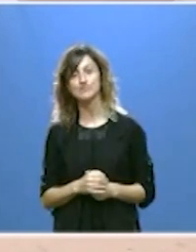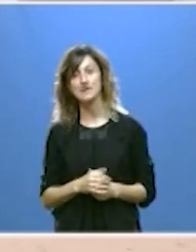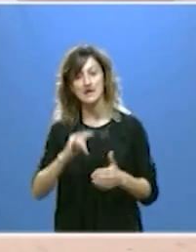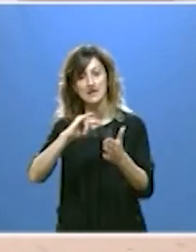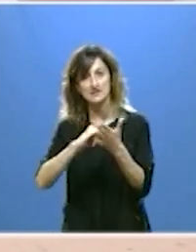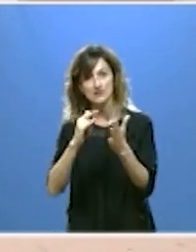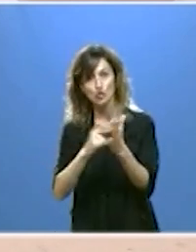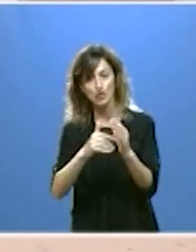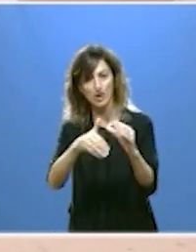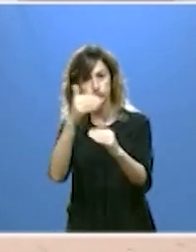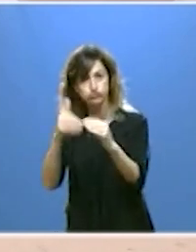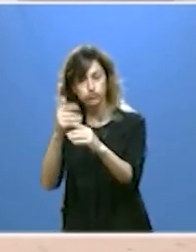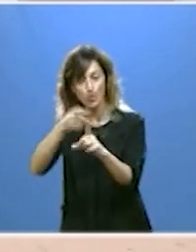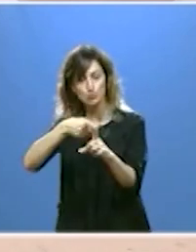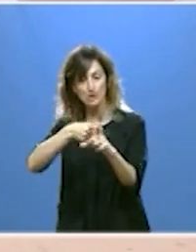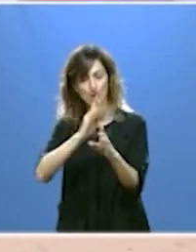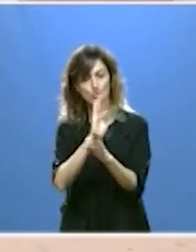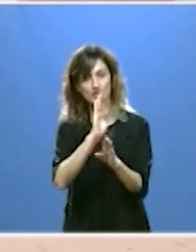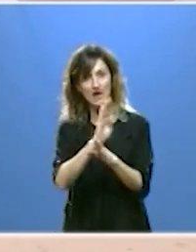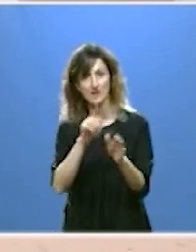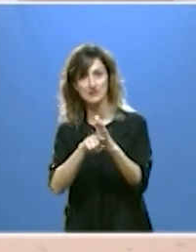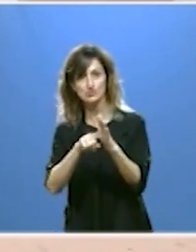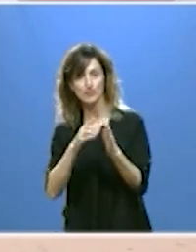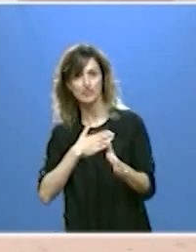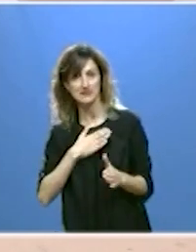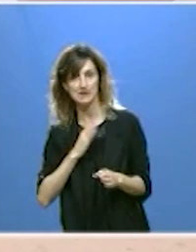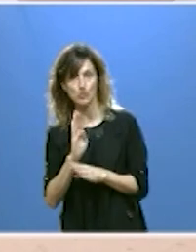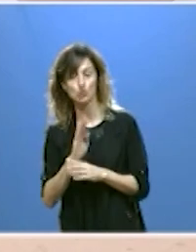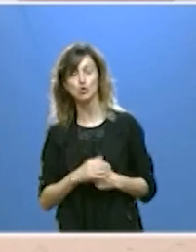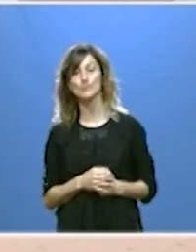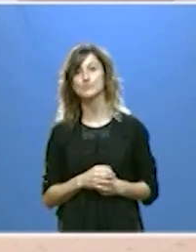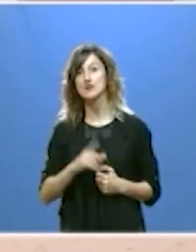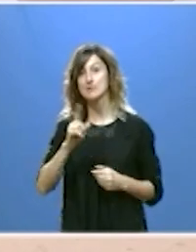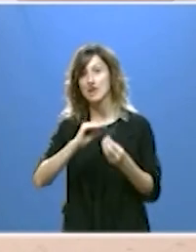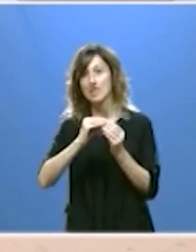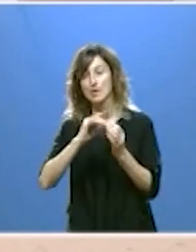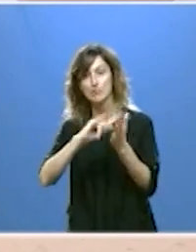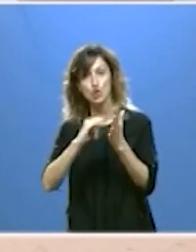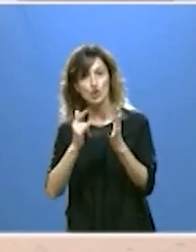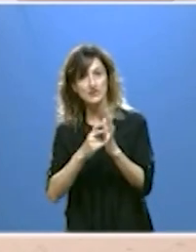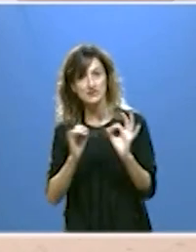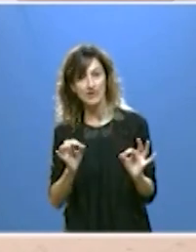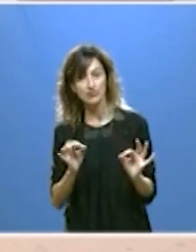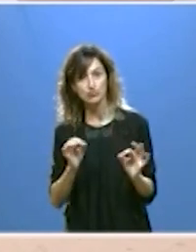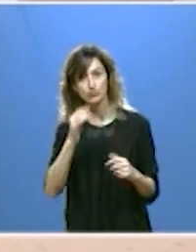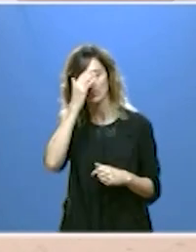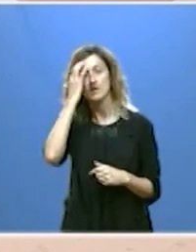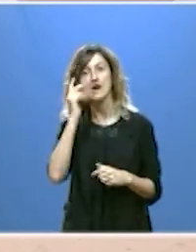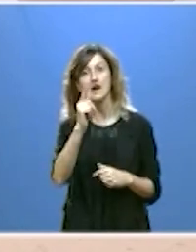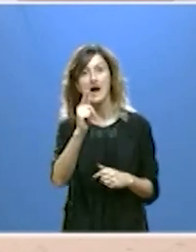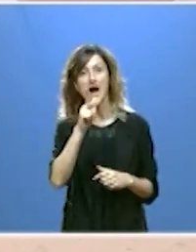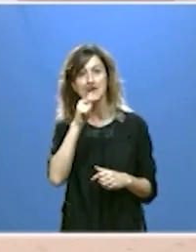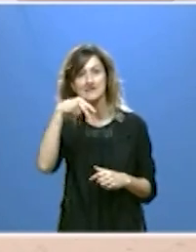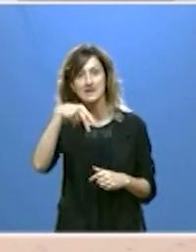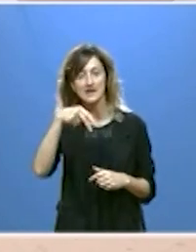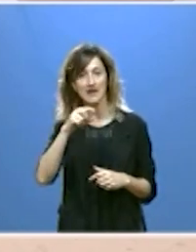tecnologías de vanguardia en el cuidado y la gestión del patrimonio y desarrollaremos el proyecto KHN